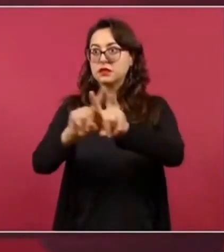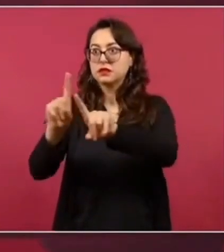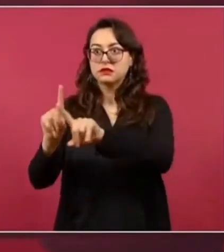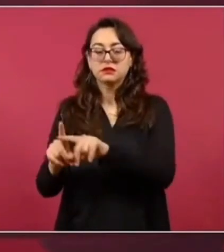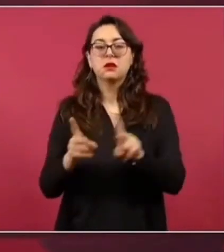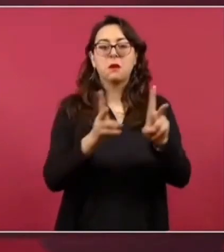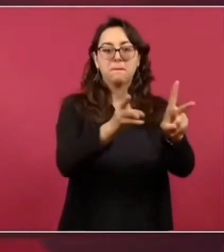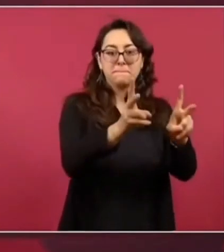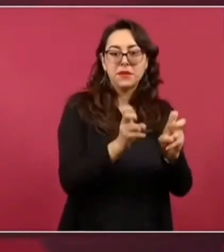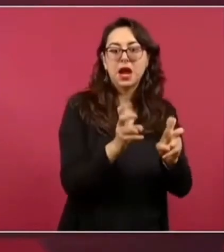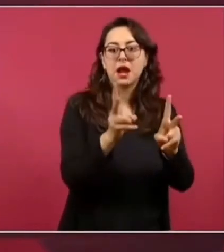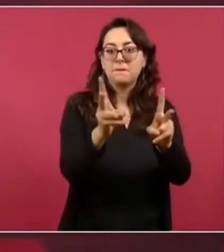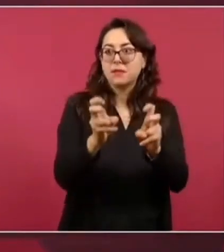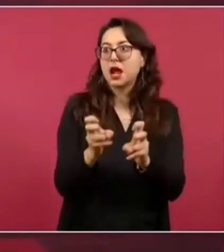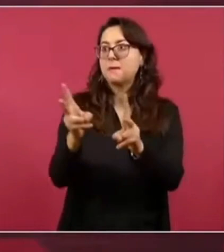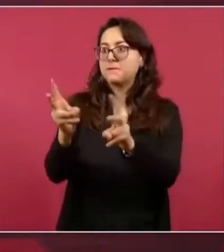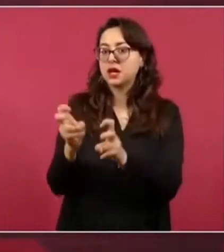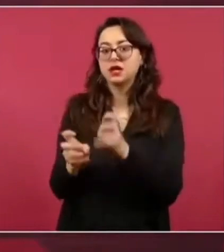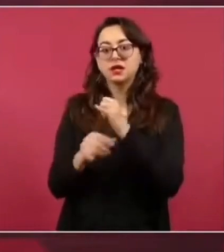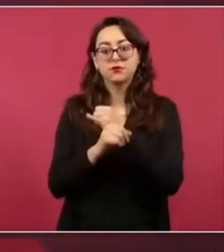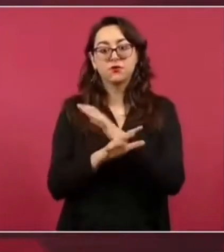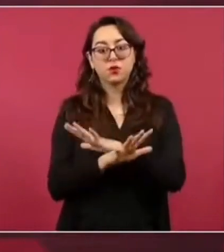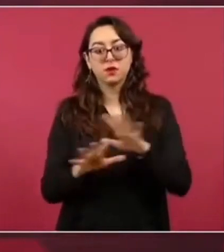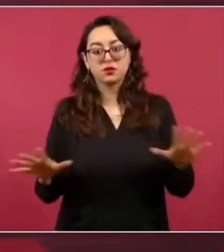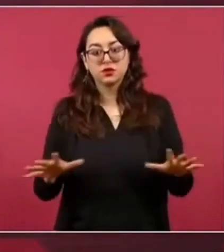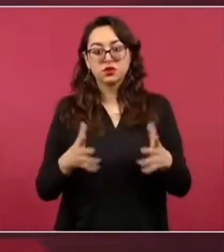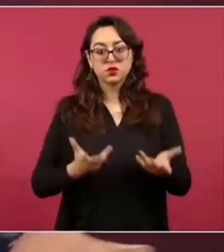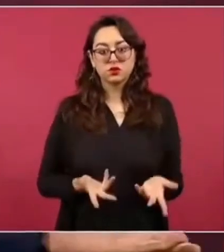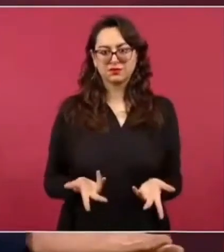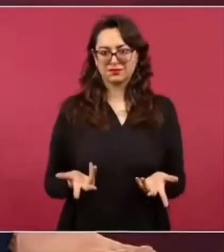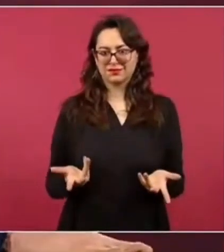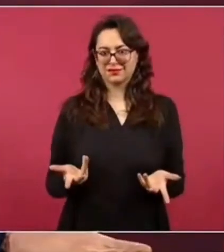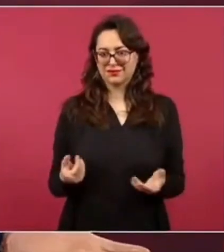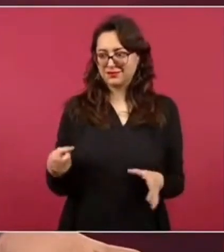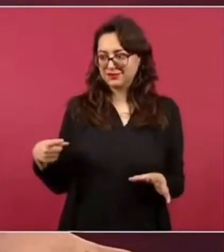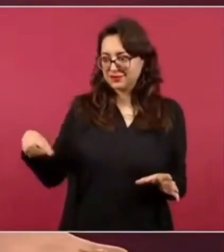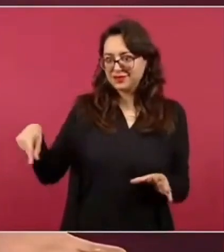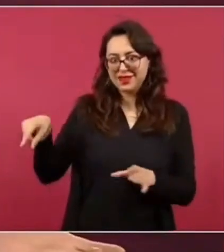de otros países entonces